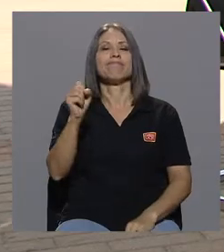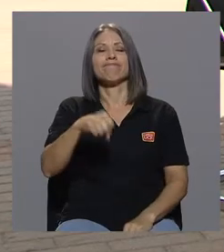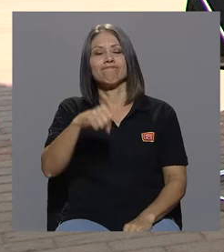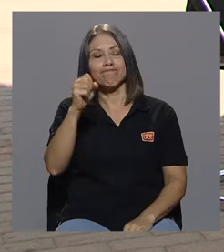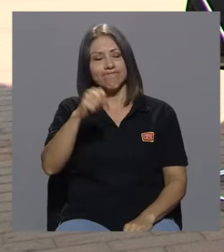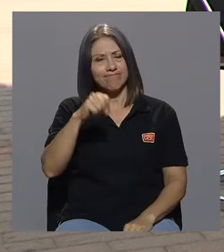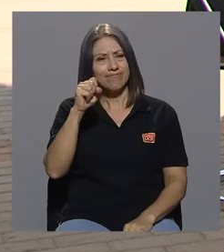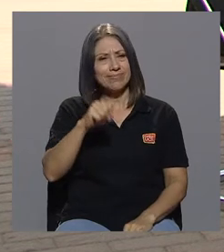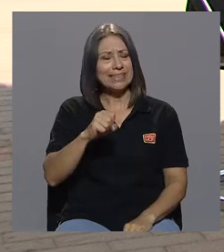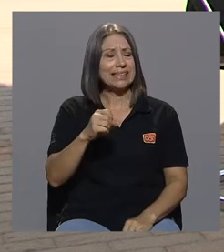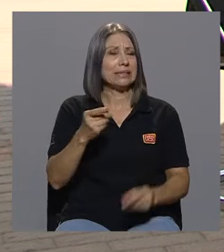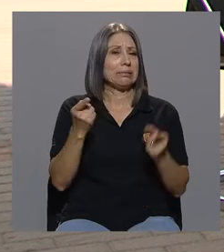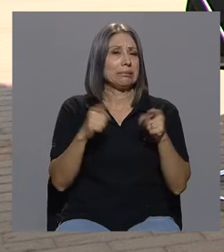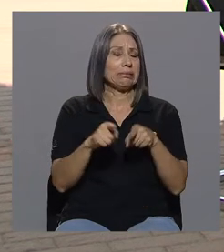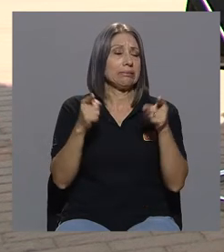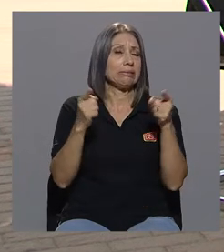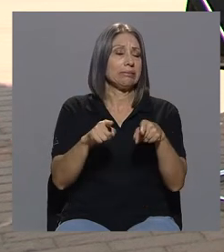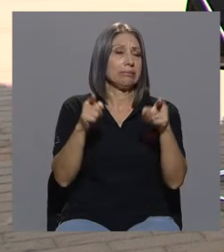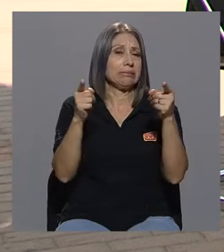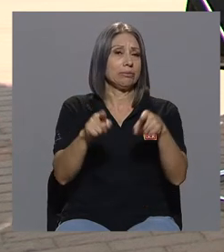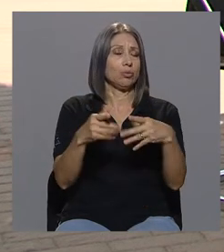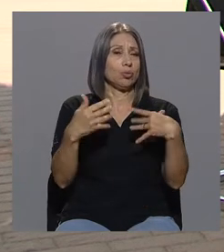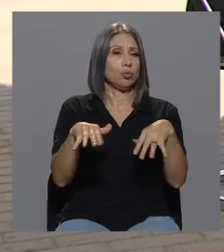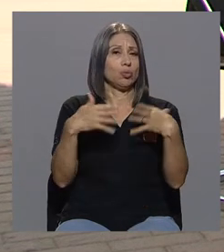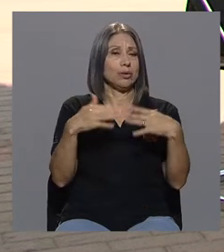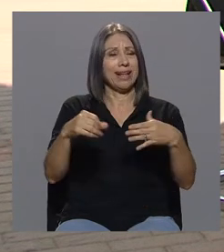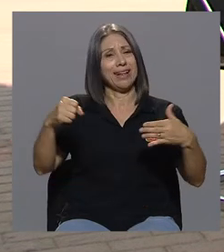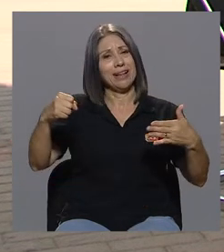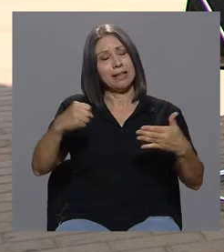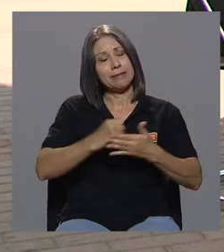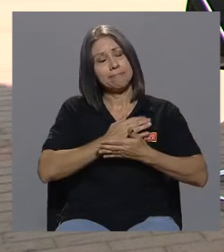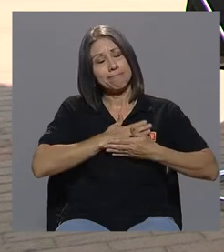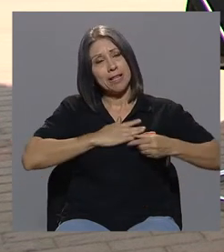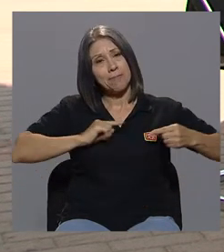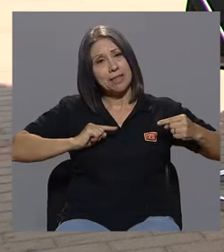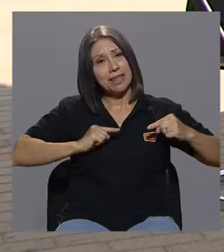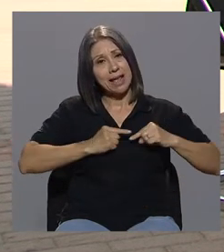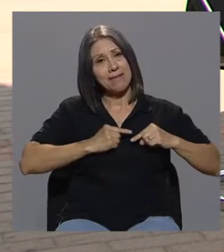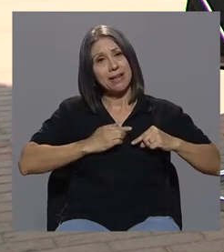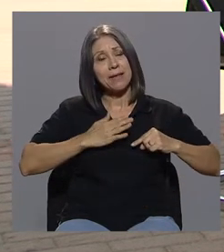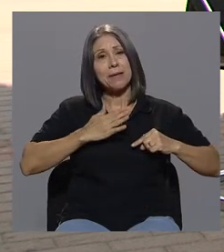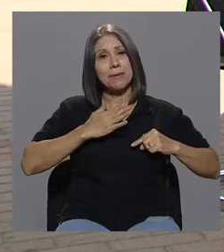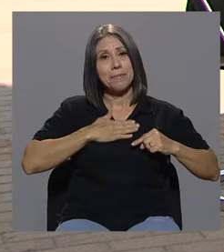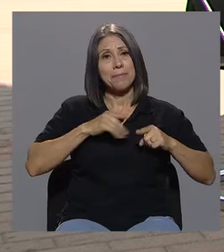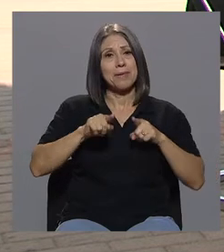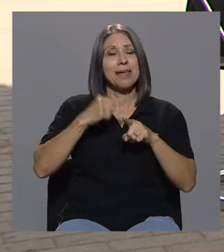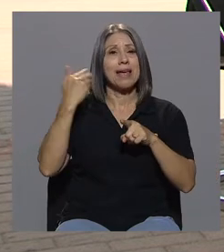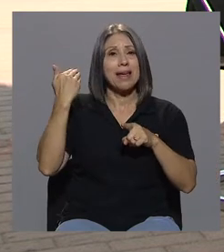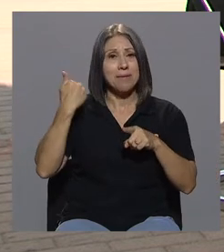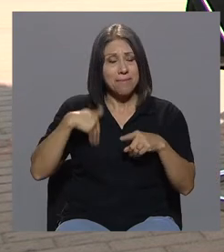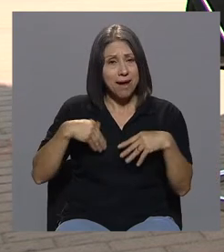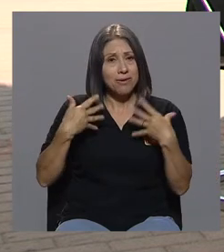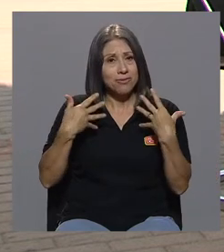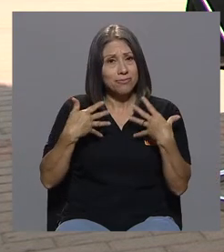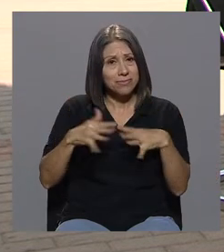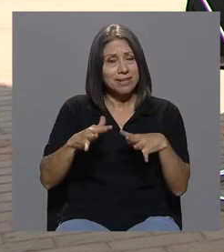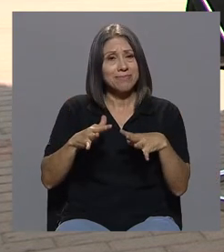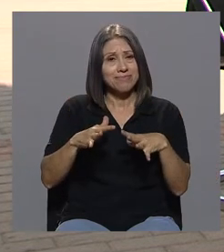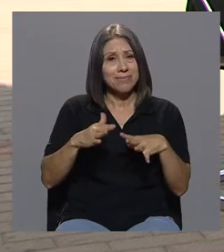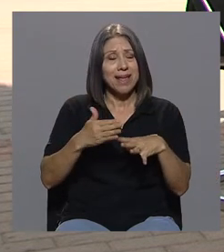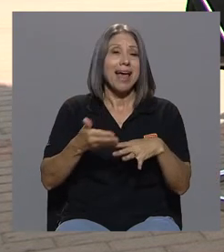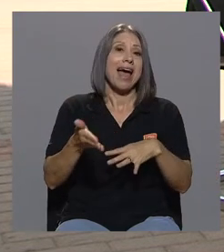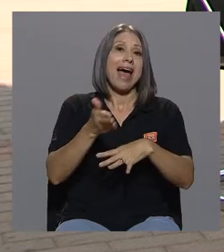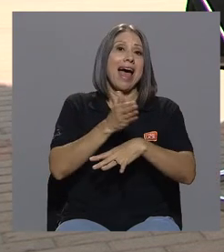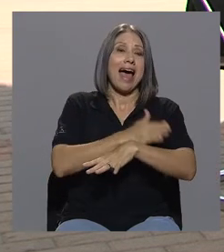que lamentablemente mi hermano terminó en suicidio antes. No le tenía miedo al VIH.